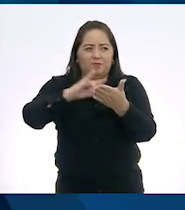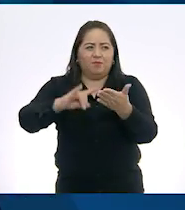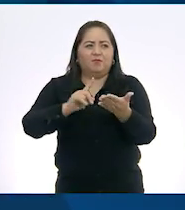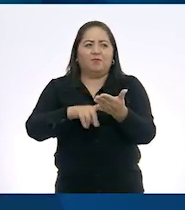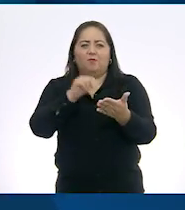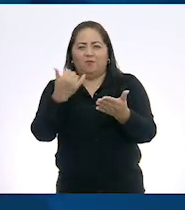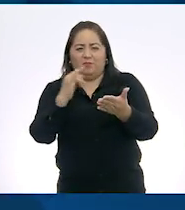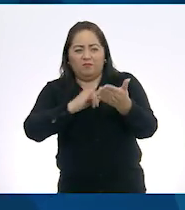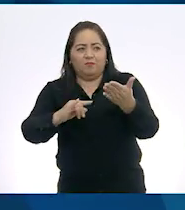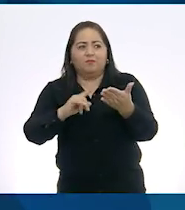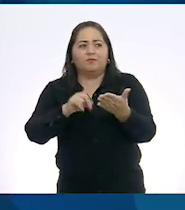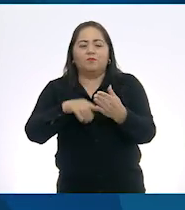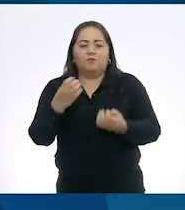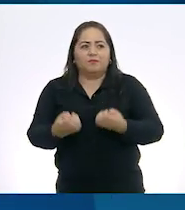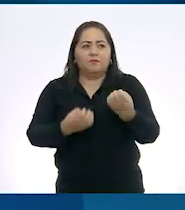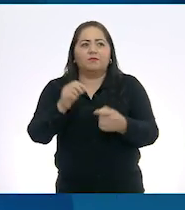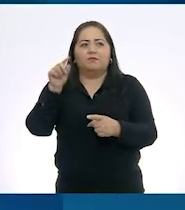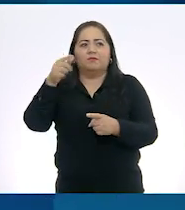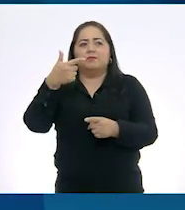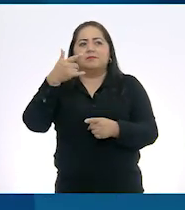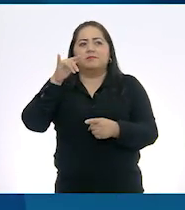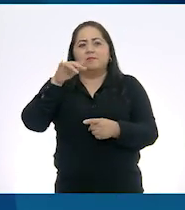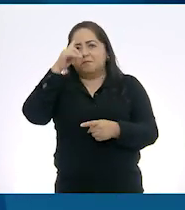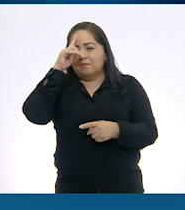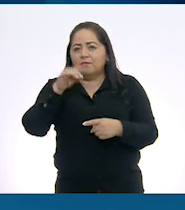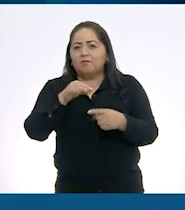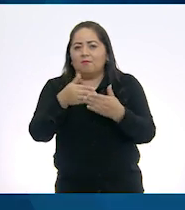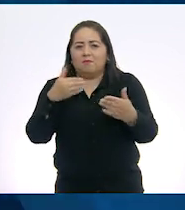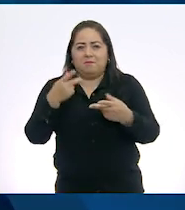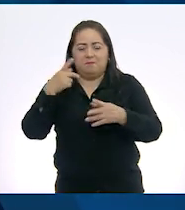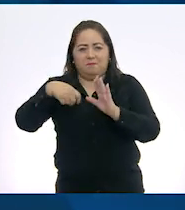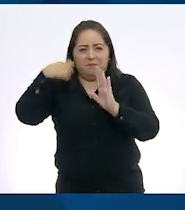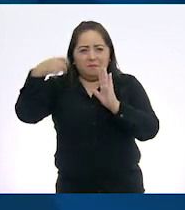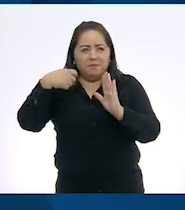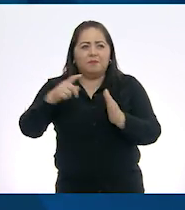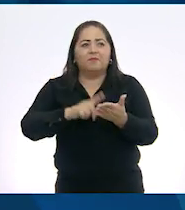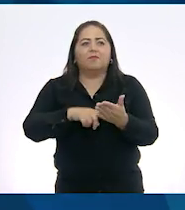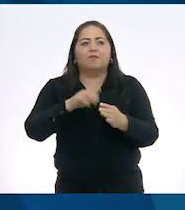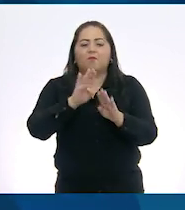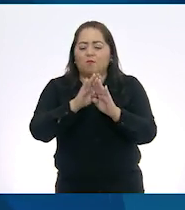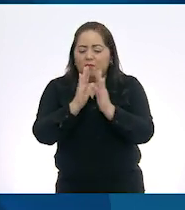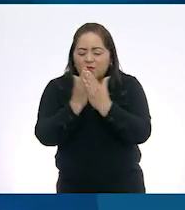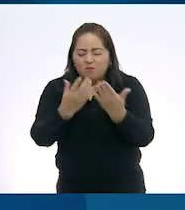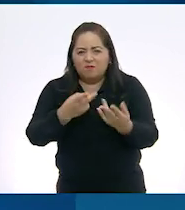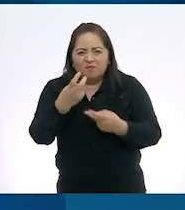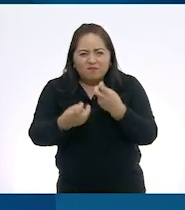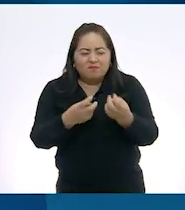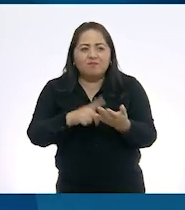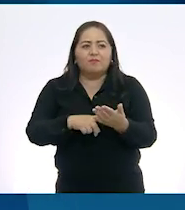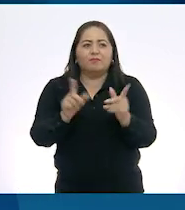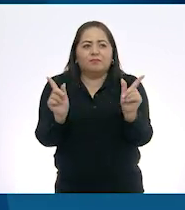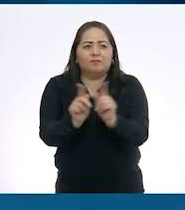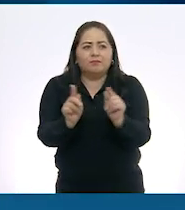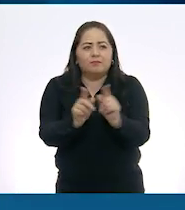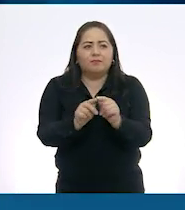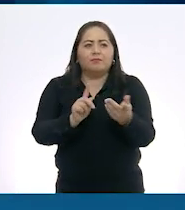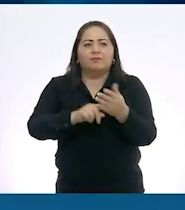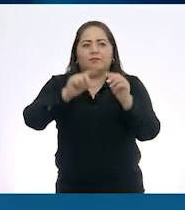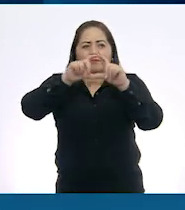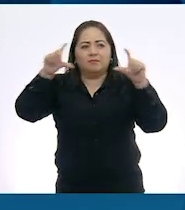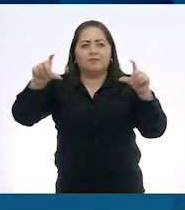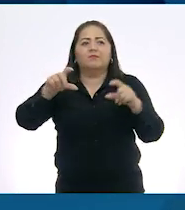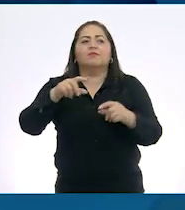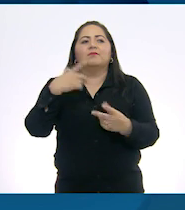autobiografía, ensayo. Guión para una película, crítica sobre un libro, resumen, síntesis,